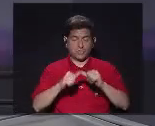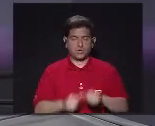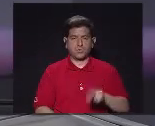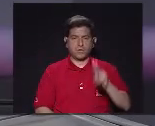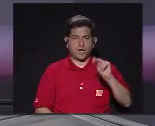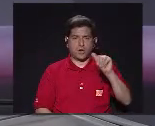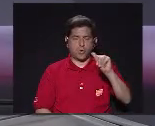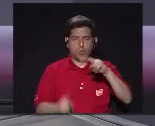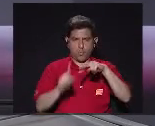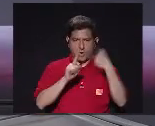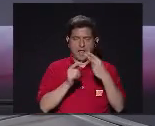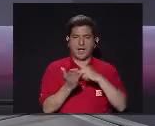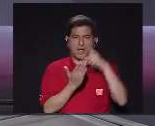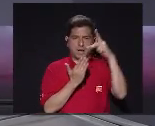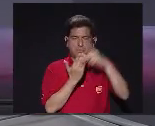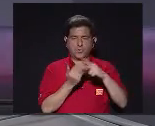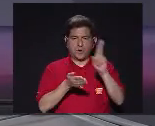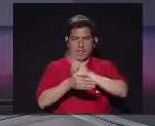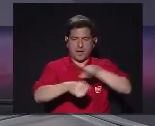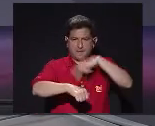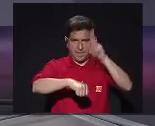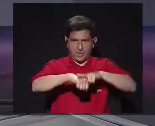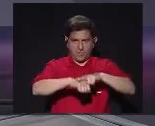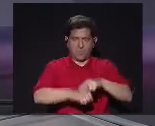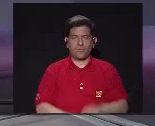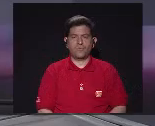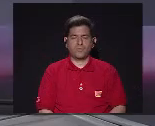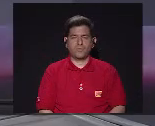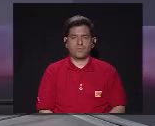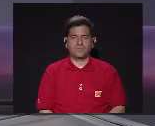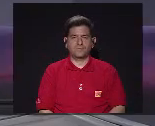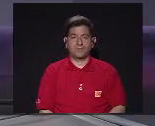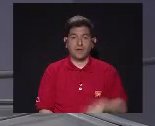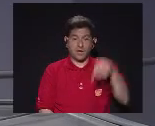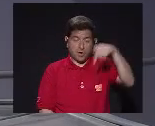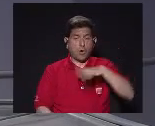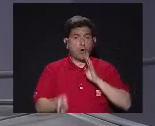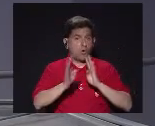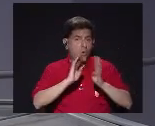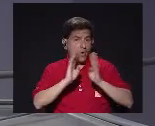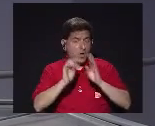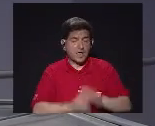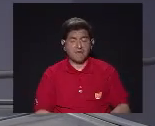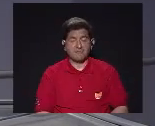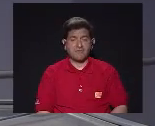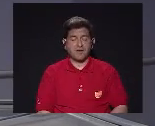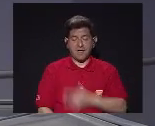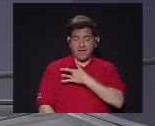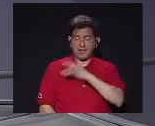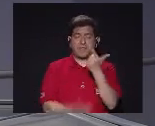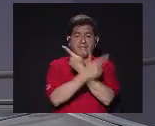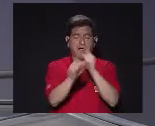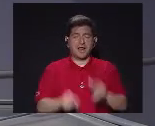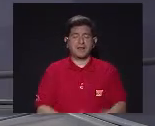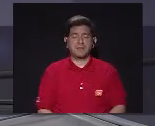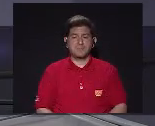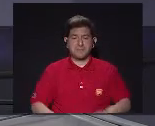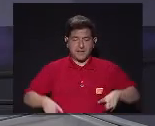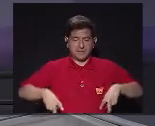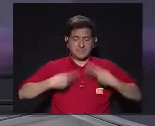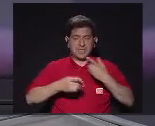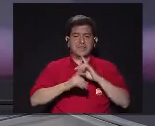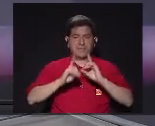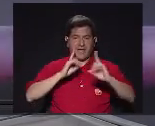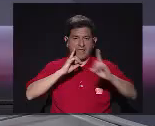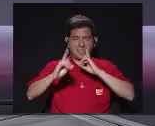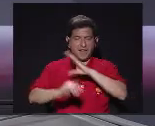Regresa usted a una mirada El programa de la Universidad Nacional Y 13 Costa Rica Televisión Hoy estamos hablando De almas en vuelo Por la vida